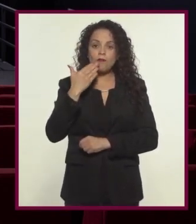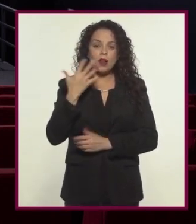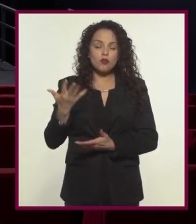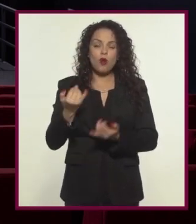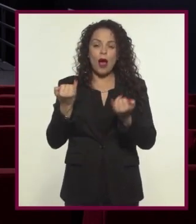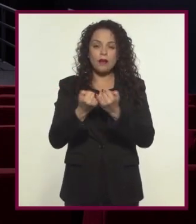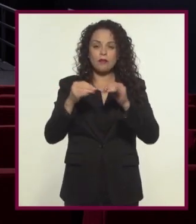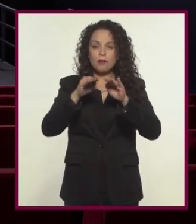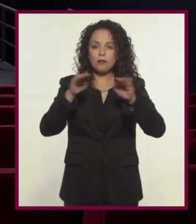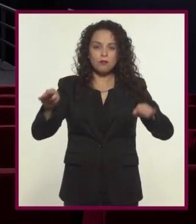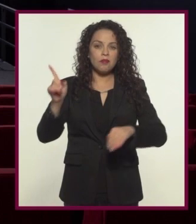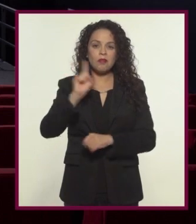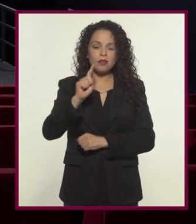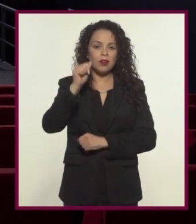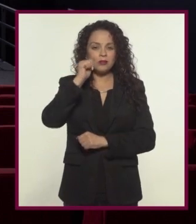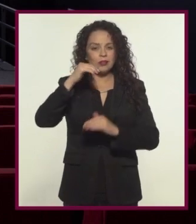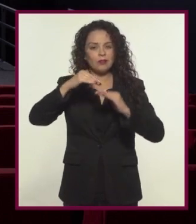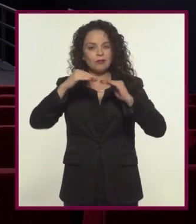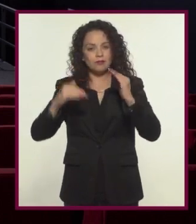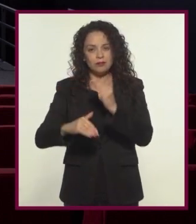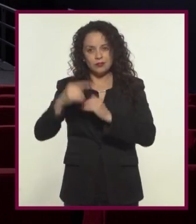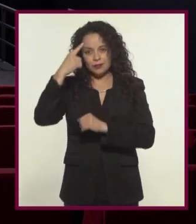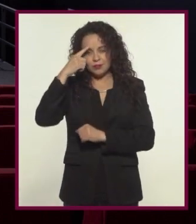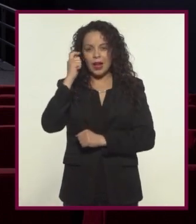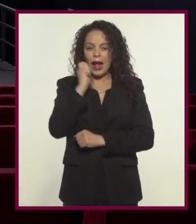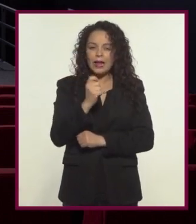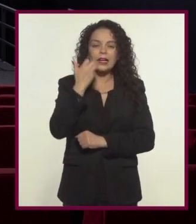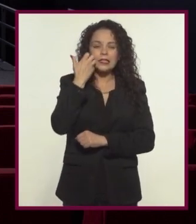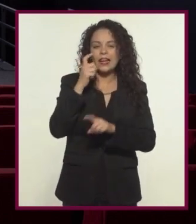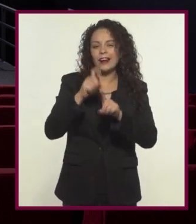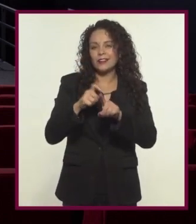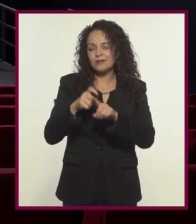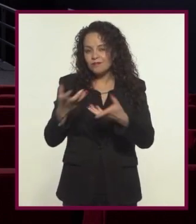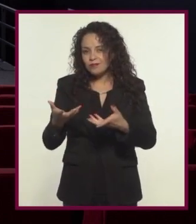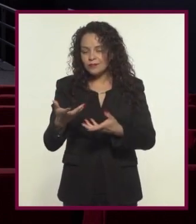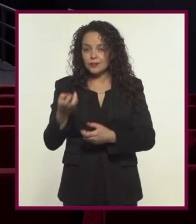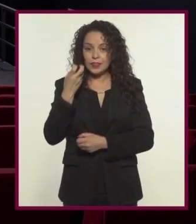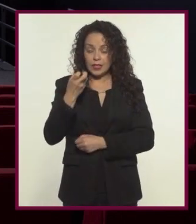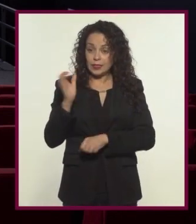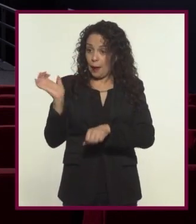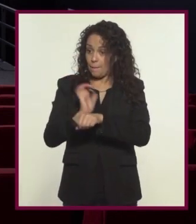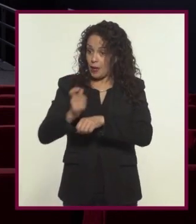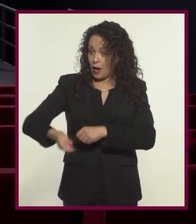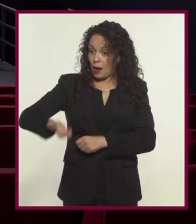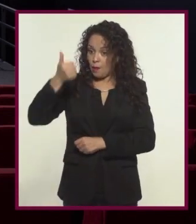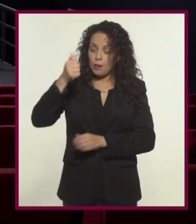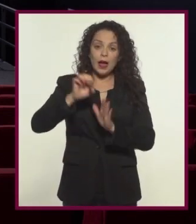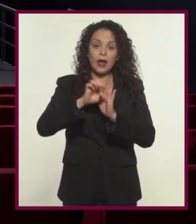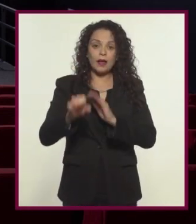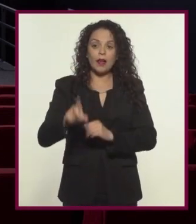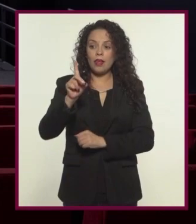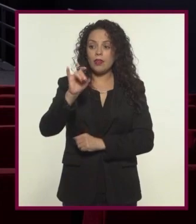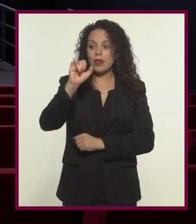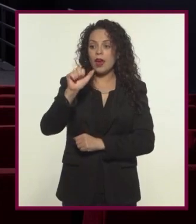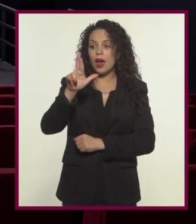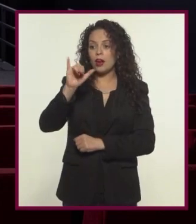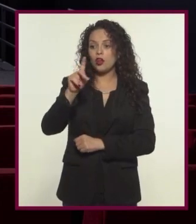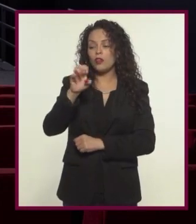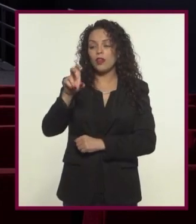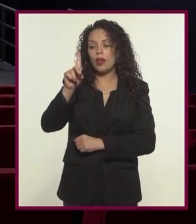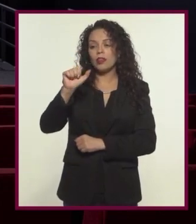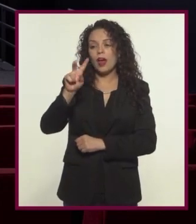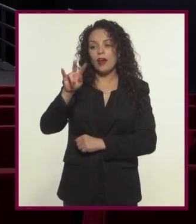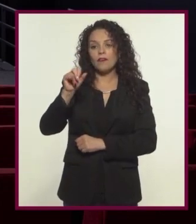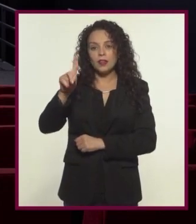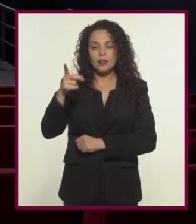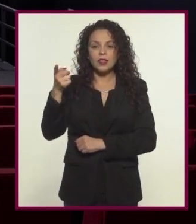imparcialidad o la objetividad que siempre ha pretendido Una película pionera en este sentido es el diario de